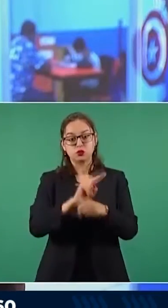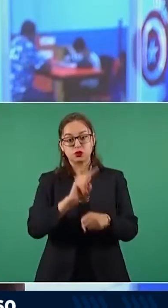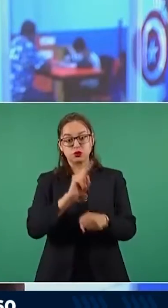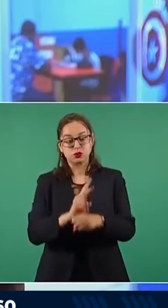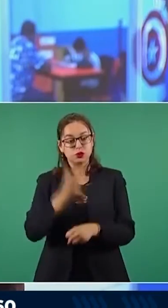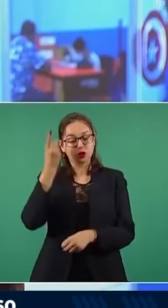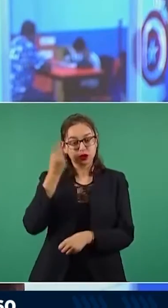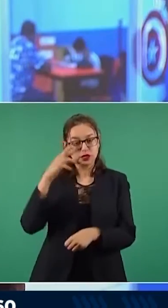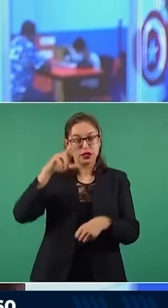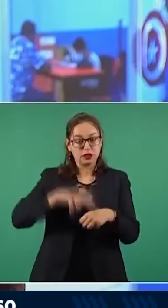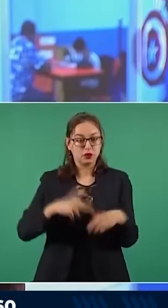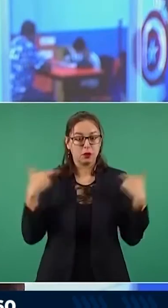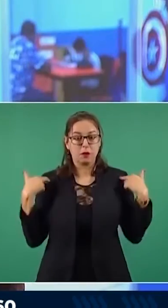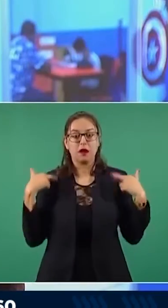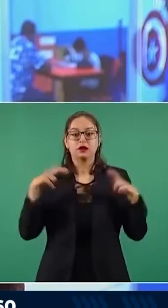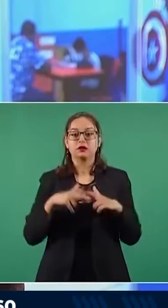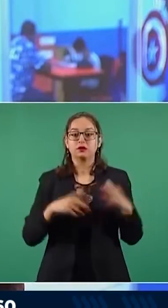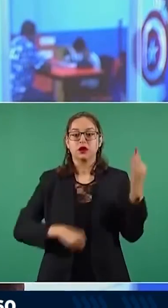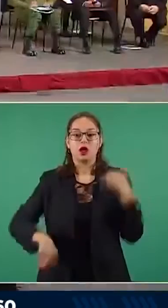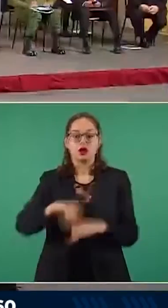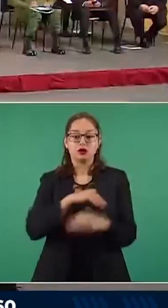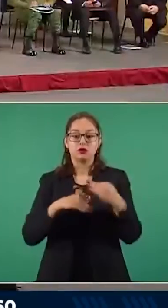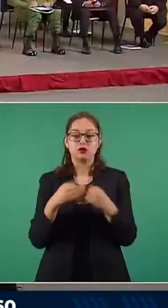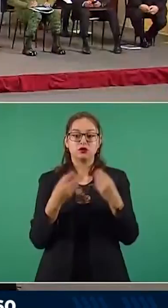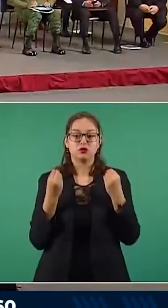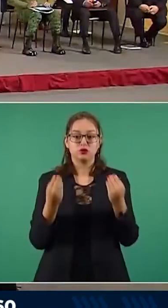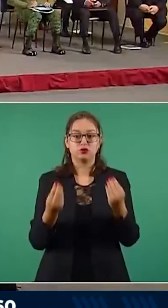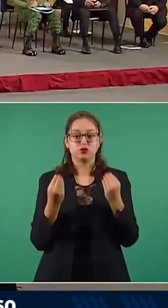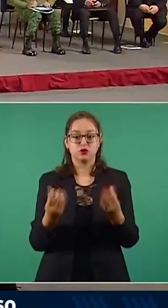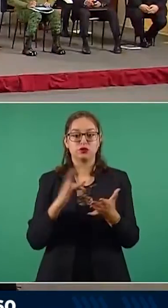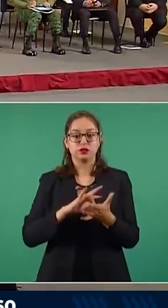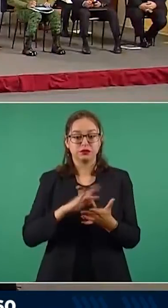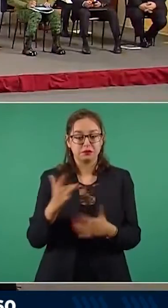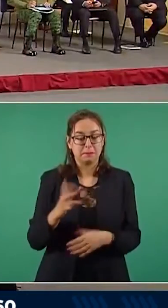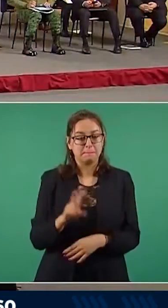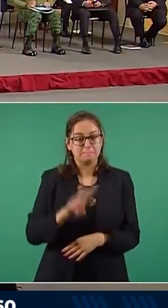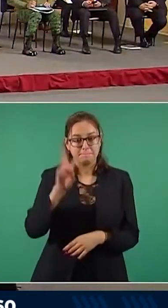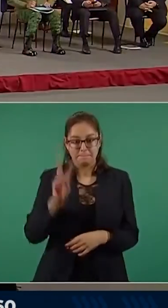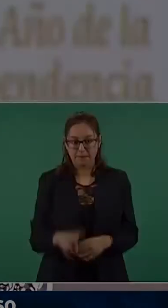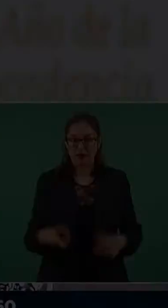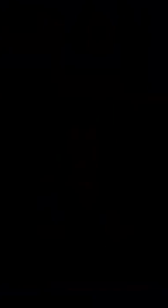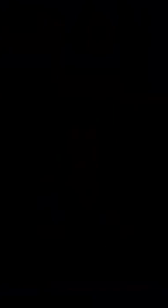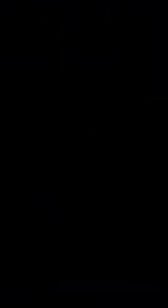nuestros maestros. De verdad, muchísimas gracias porque este trabajo es de manera conjunta.